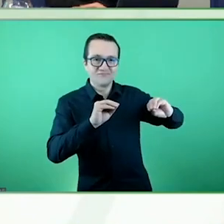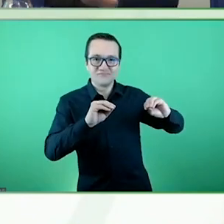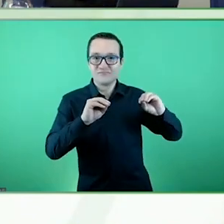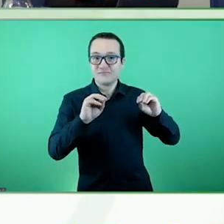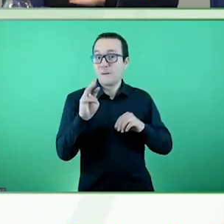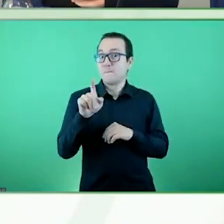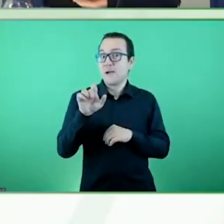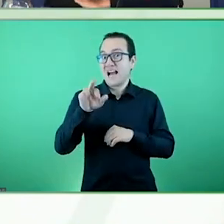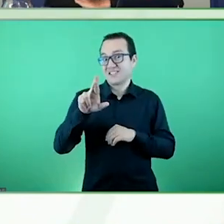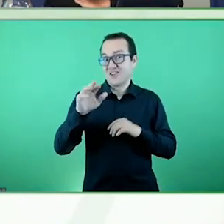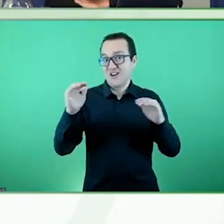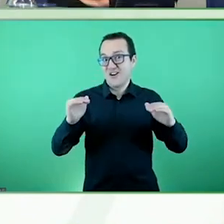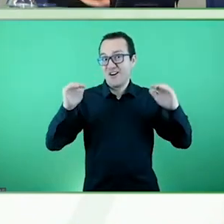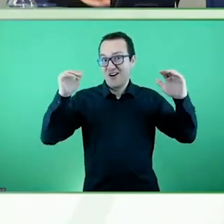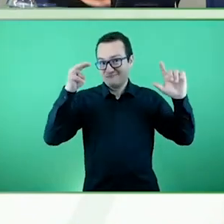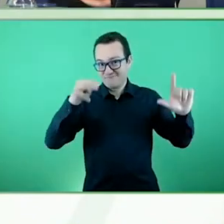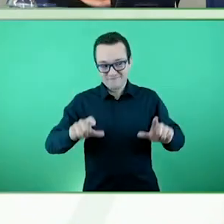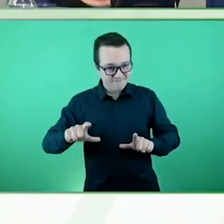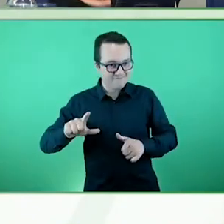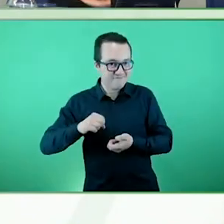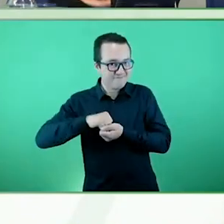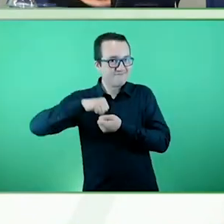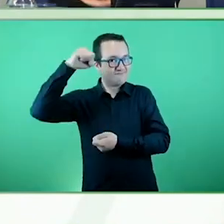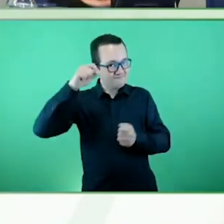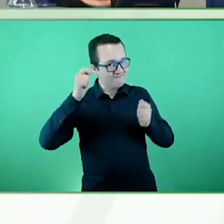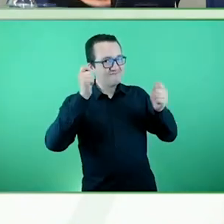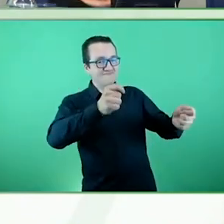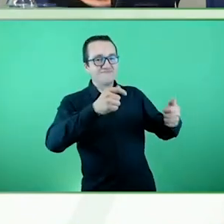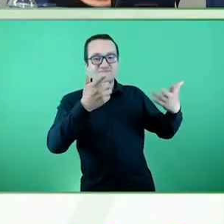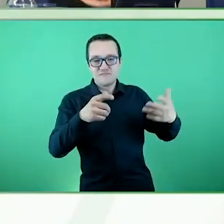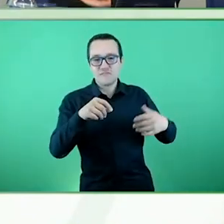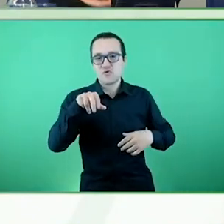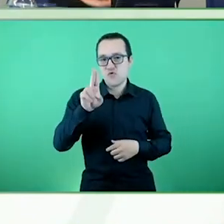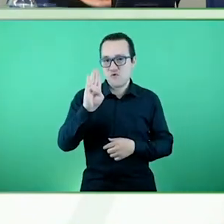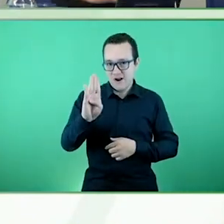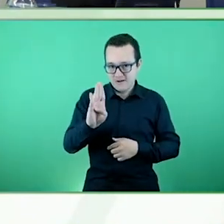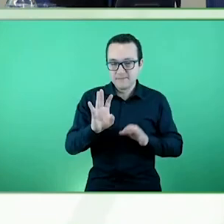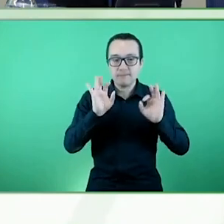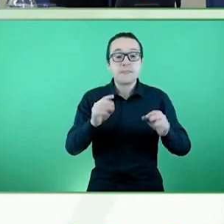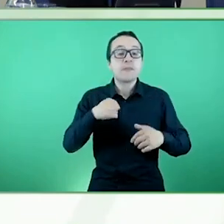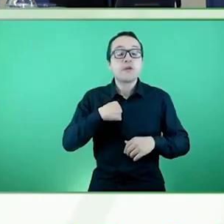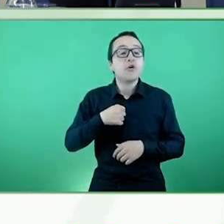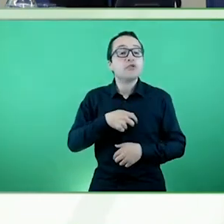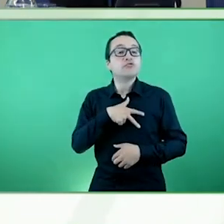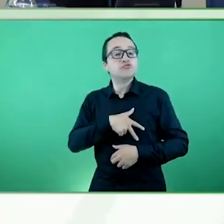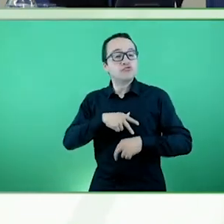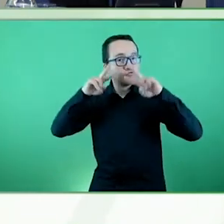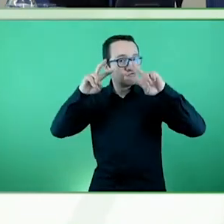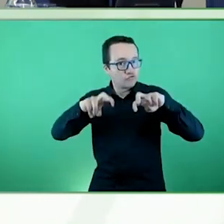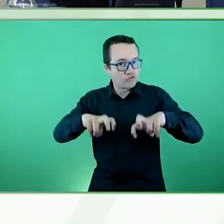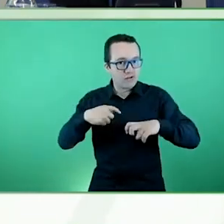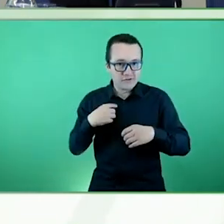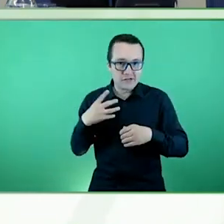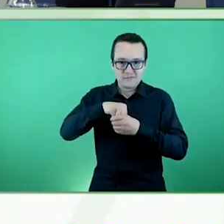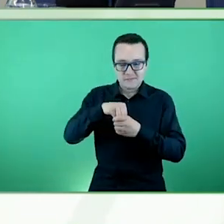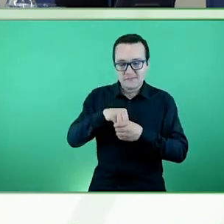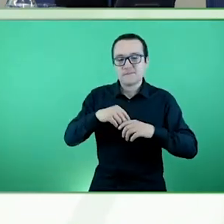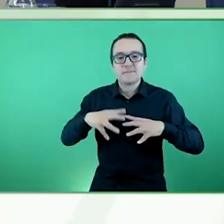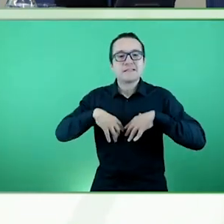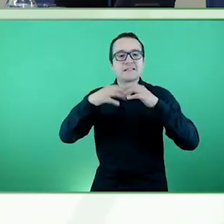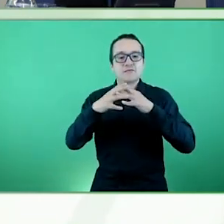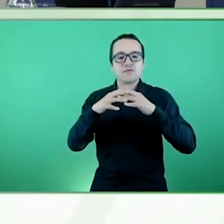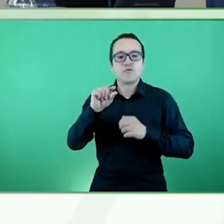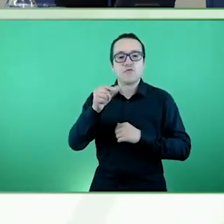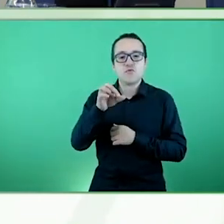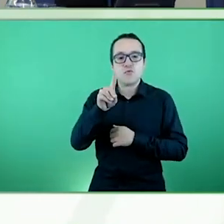en esta mesa. Como ha dicho ella, yo soy socióloga, vengo del Institut Gutmann y hoy os explicaremos un poco uno de los proyectos que realizamos